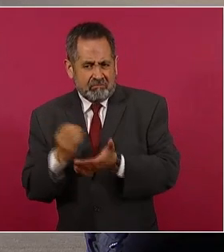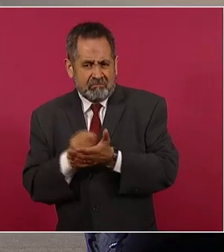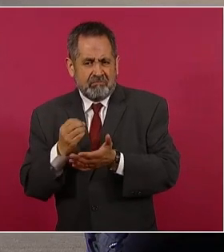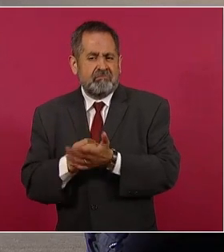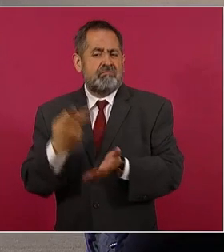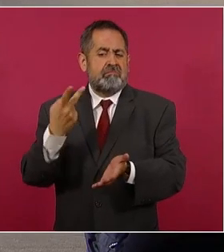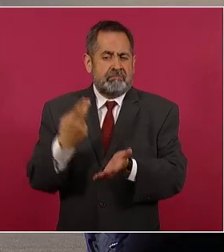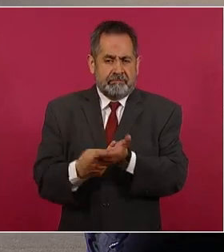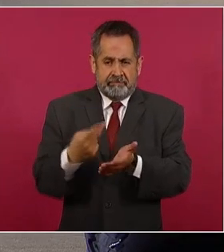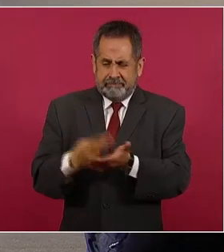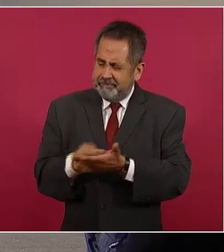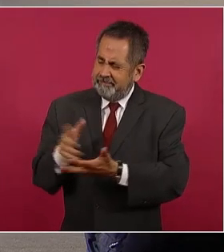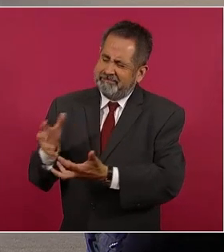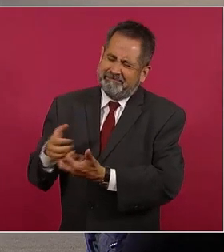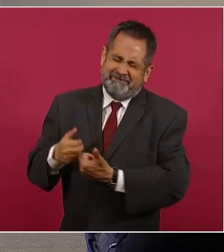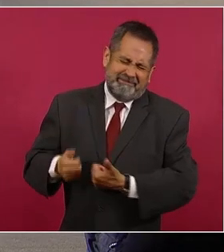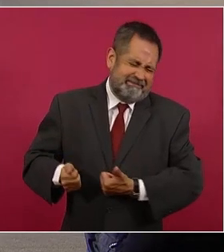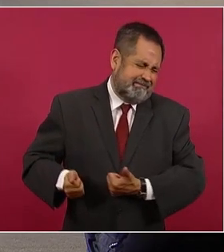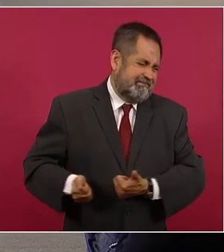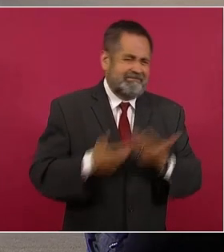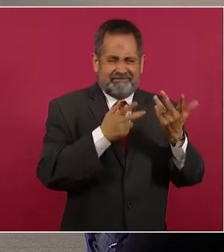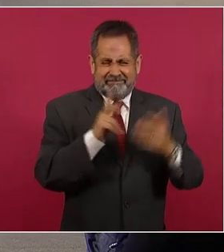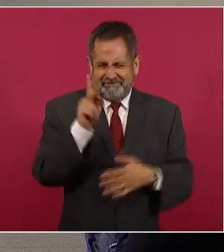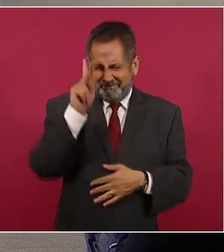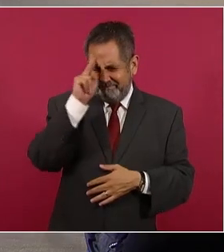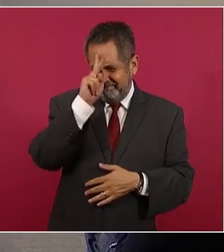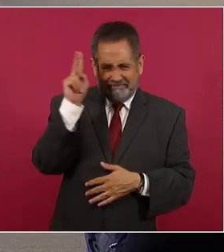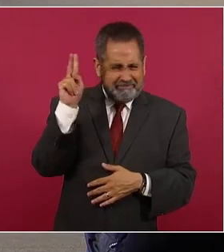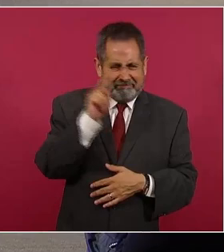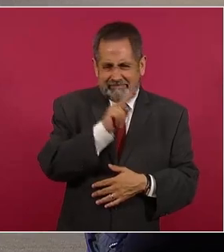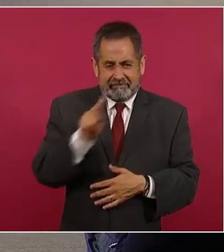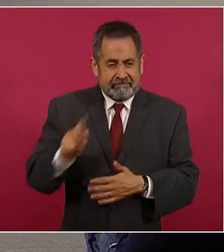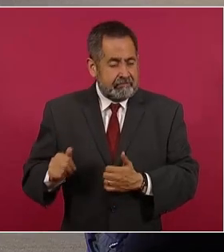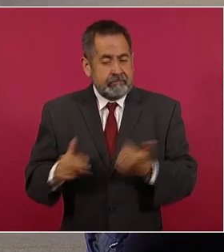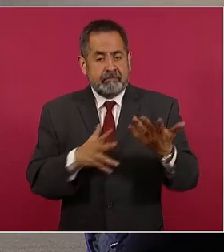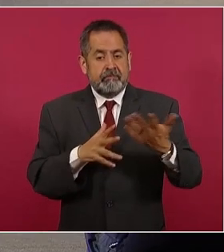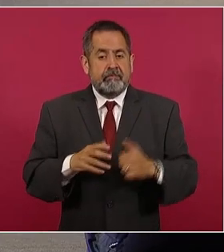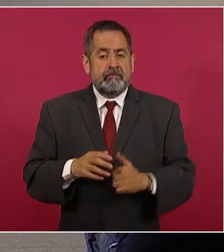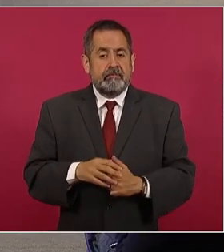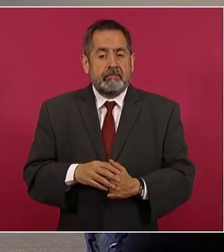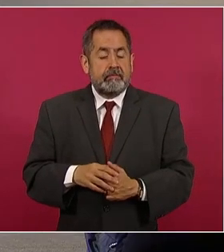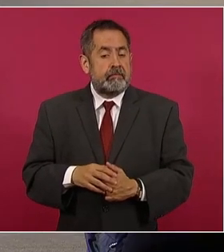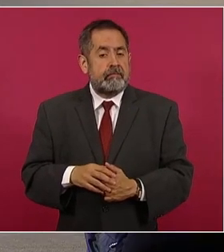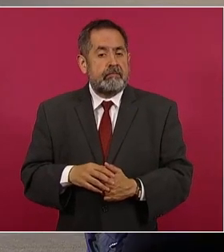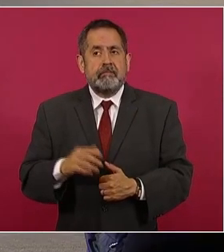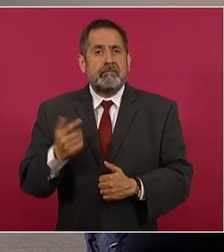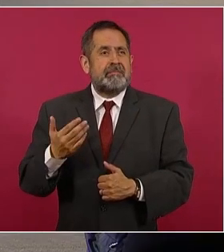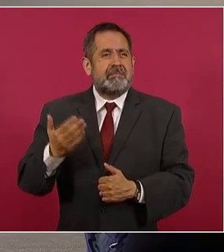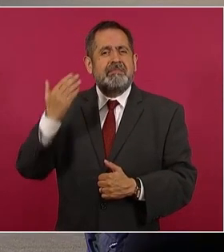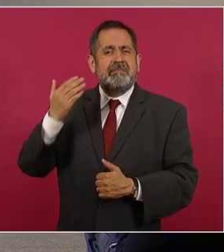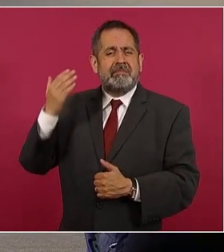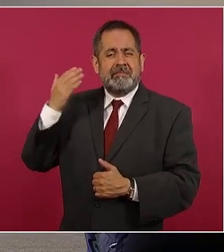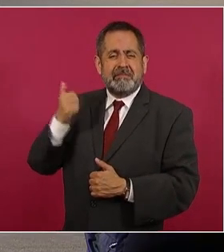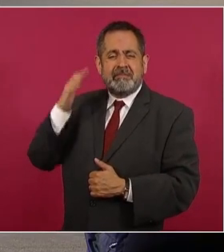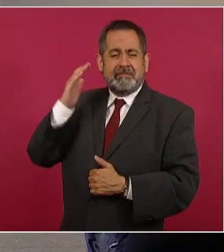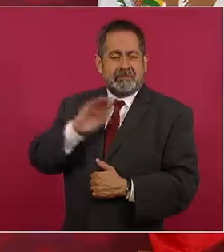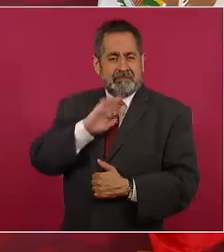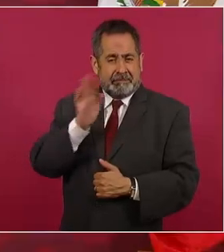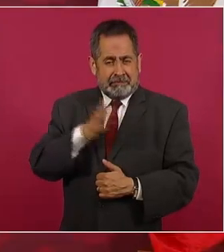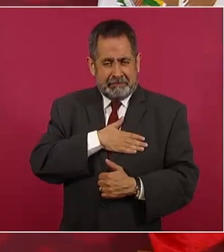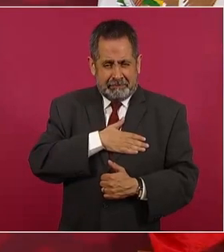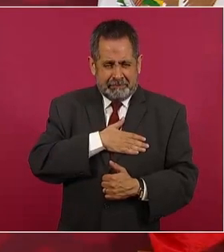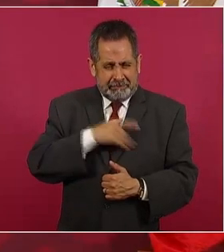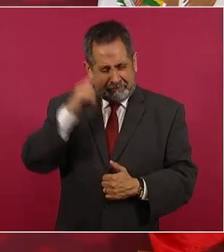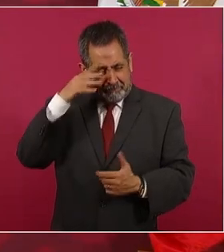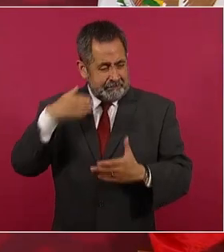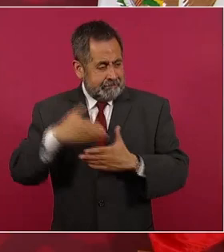trasladó a España